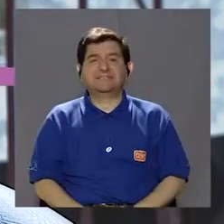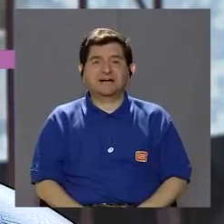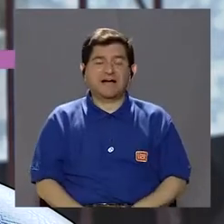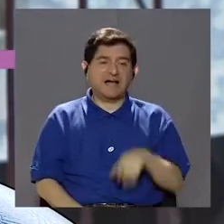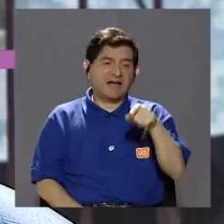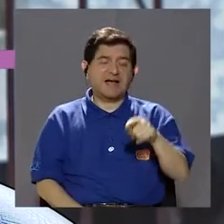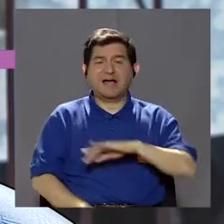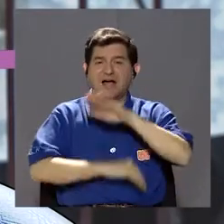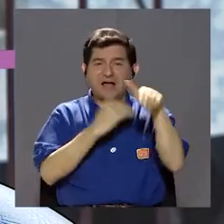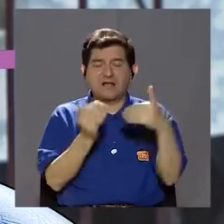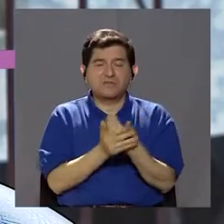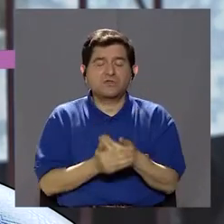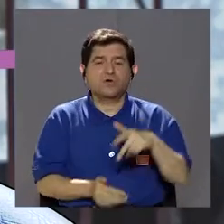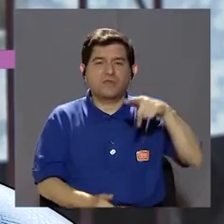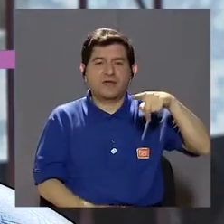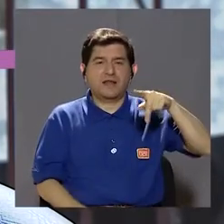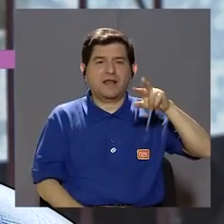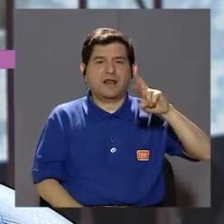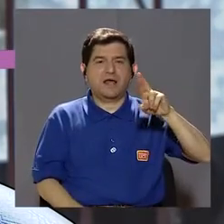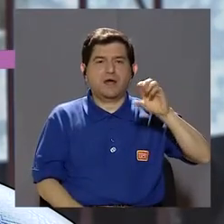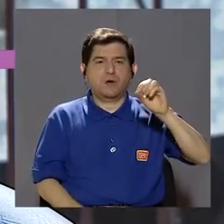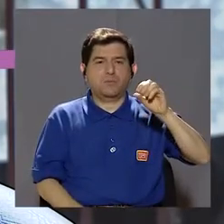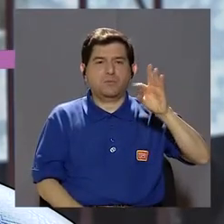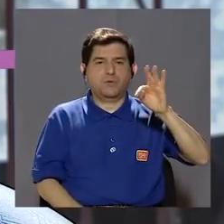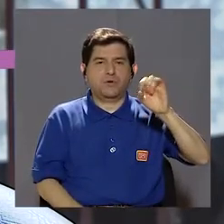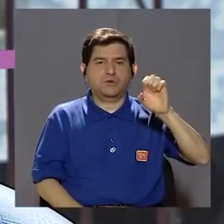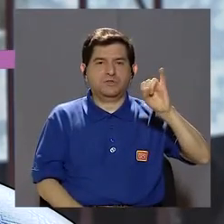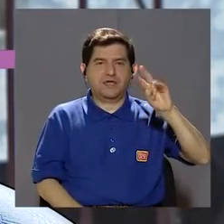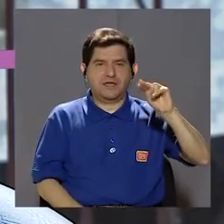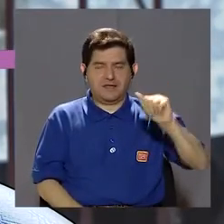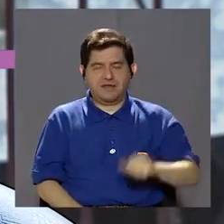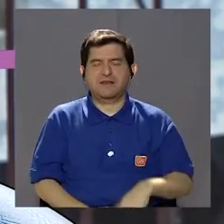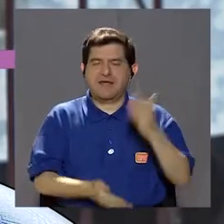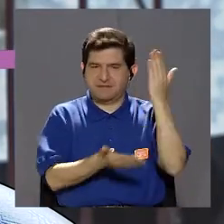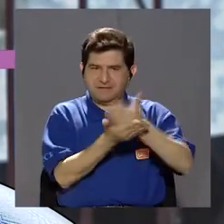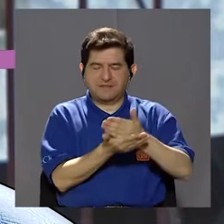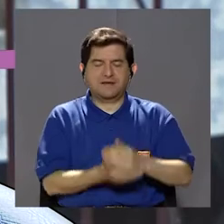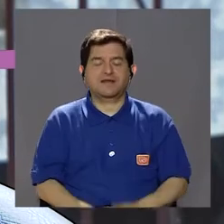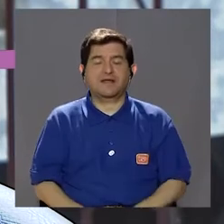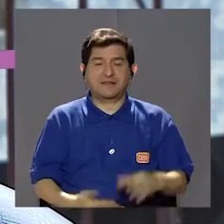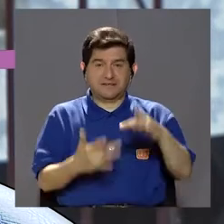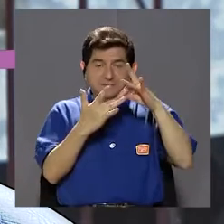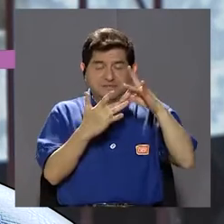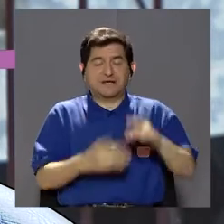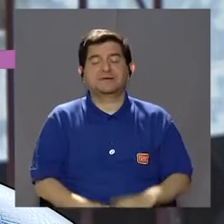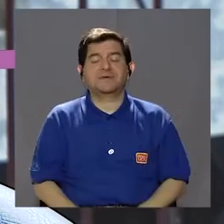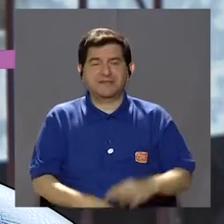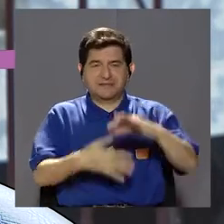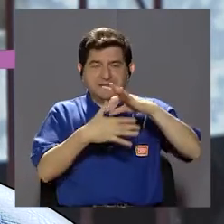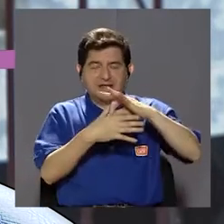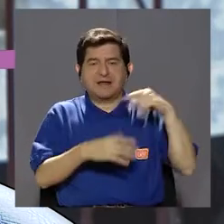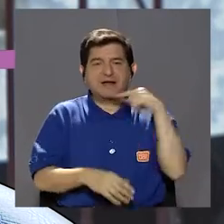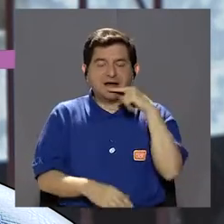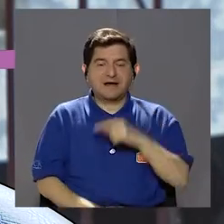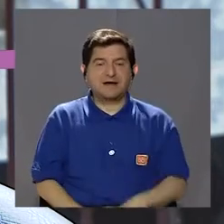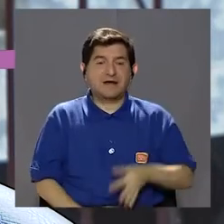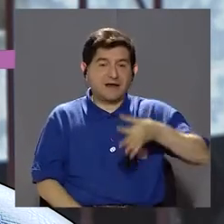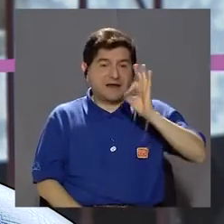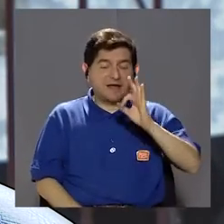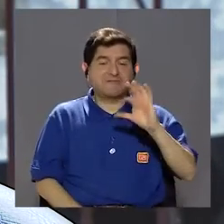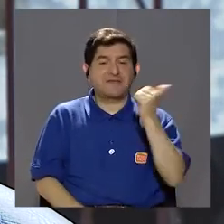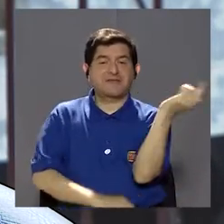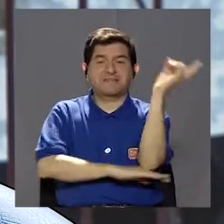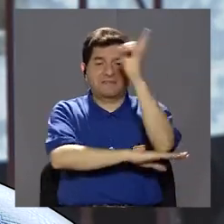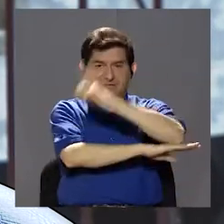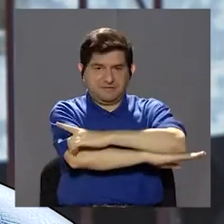hay que suspenderle, todo lo que es proteína, principalmente, carnes rojas, el café, se lo tiene que suspender,